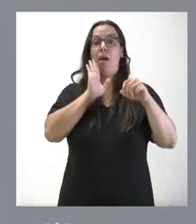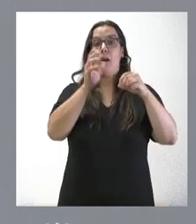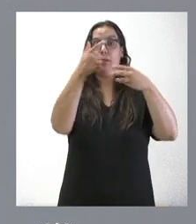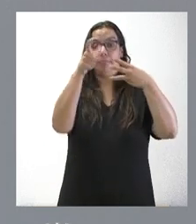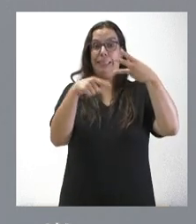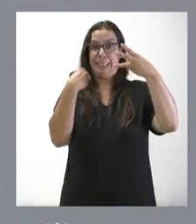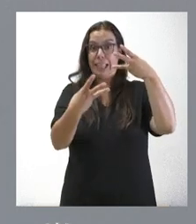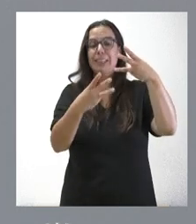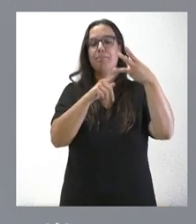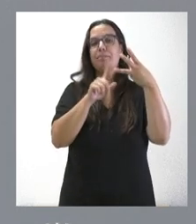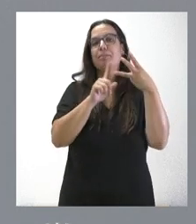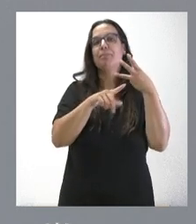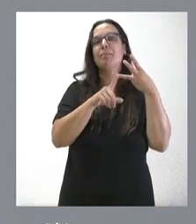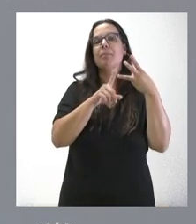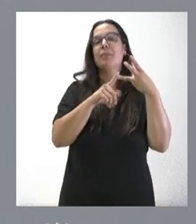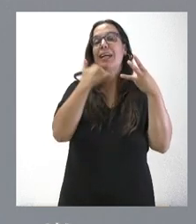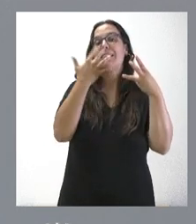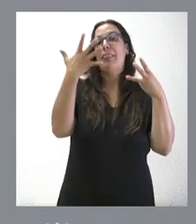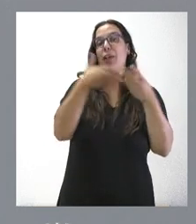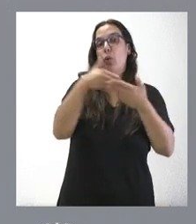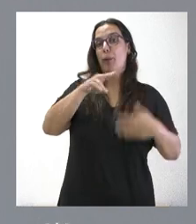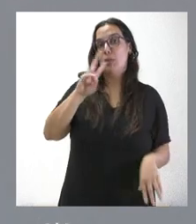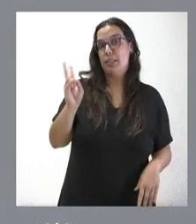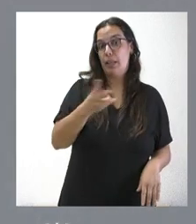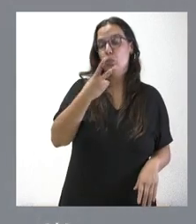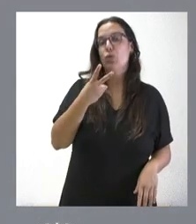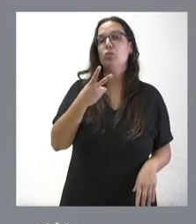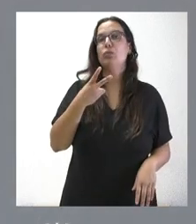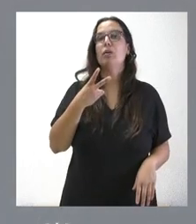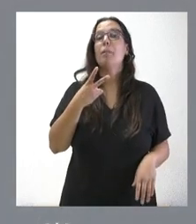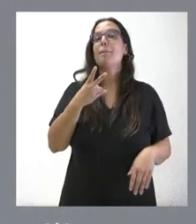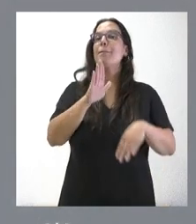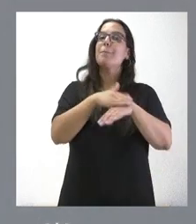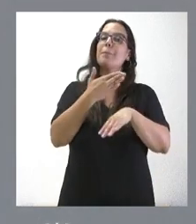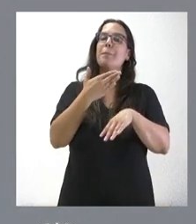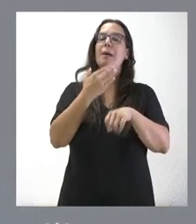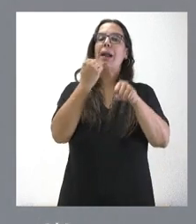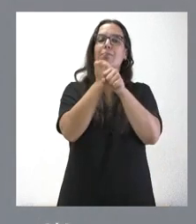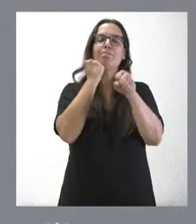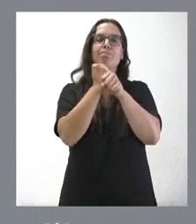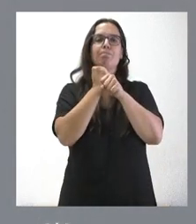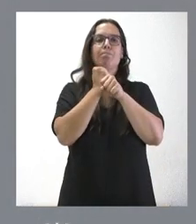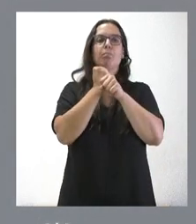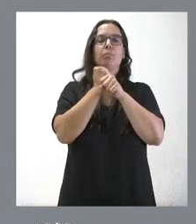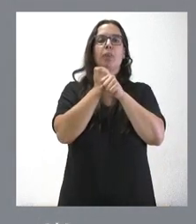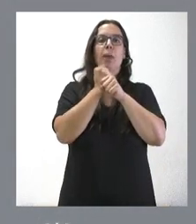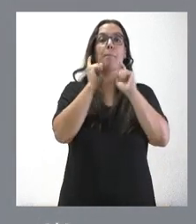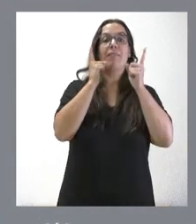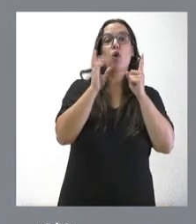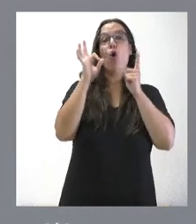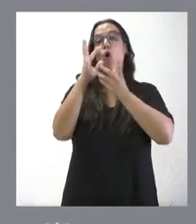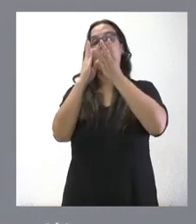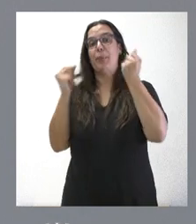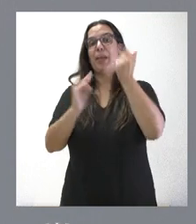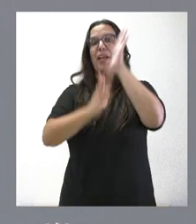el tercero de ellos, son casi cinco millones de euros, en este caso, para labores de prevención y extinción de incendios forestales y de